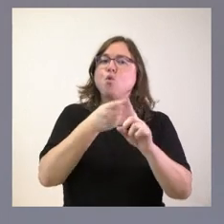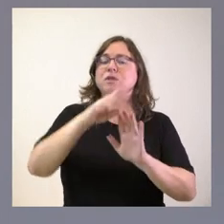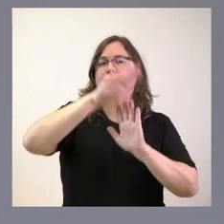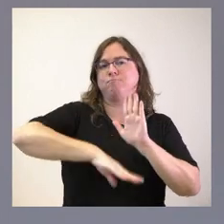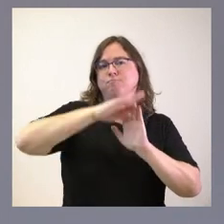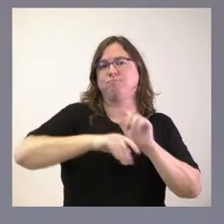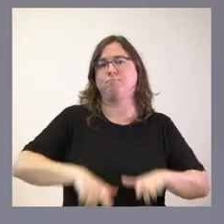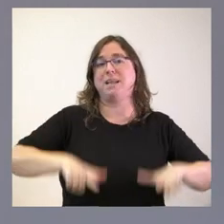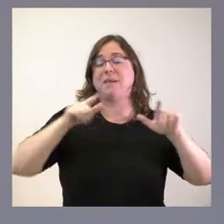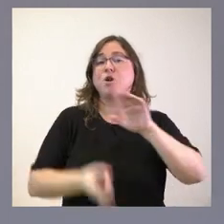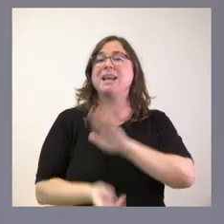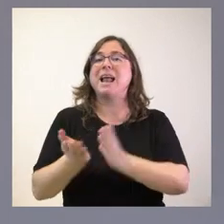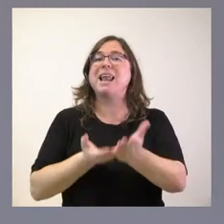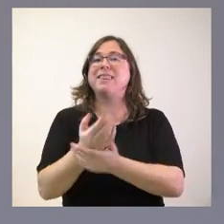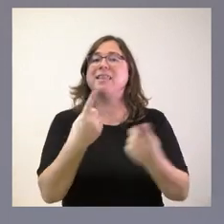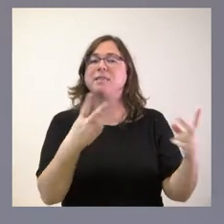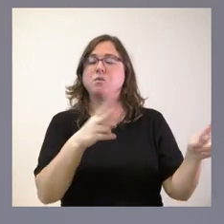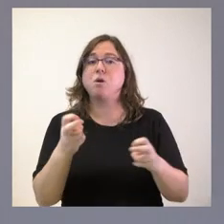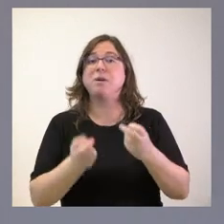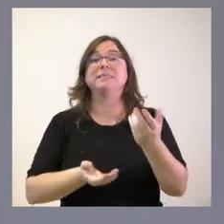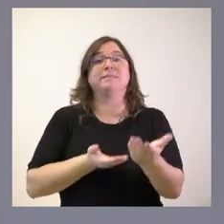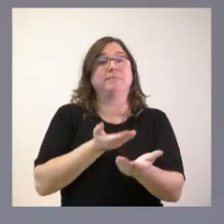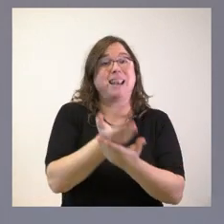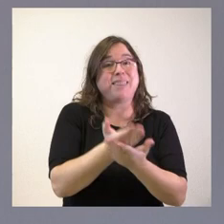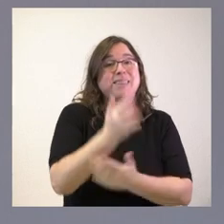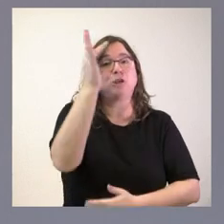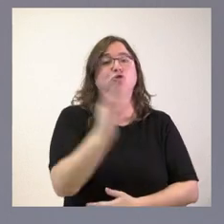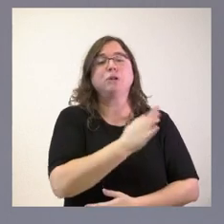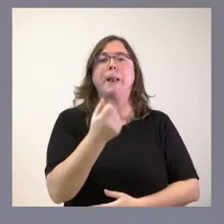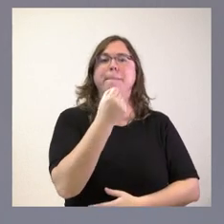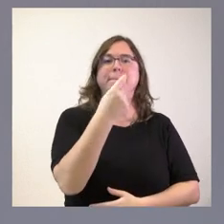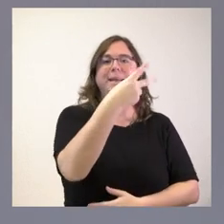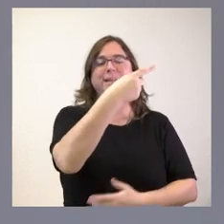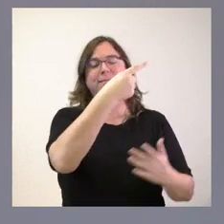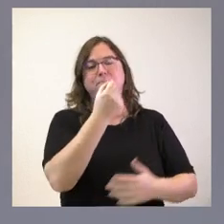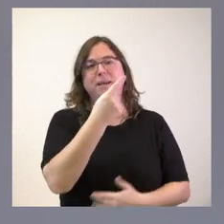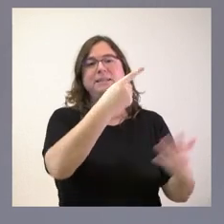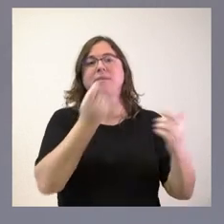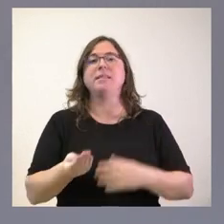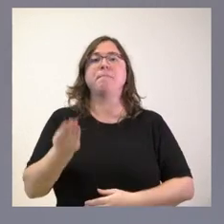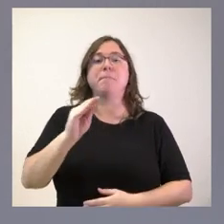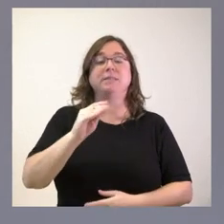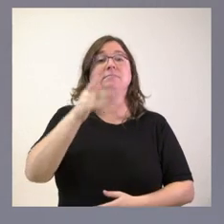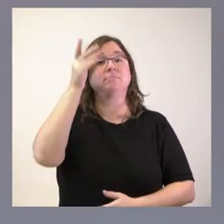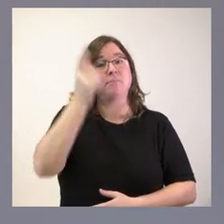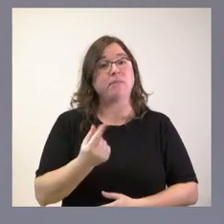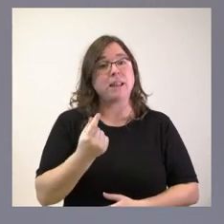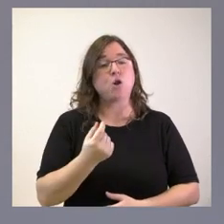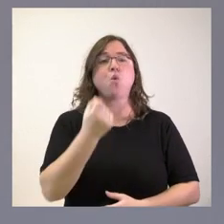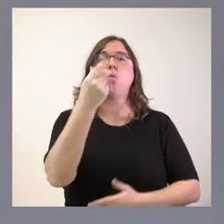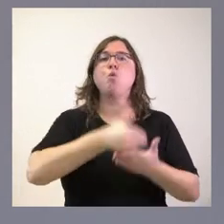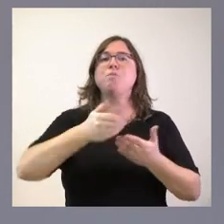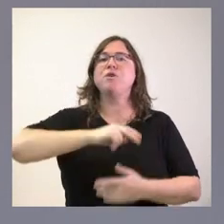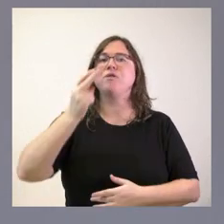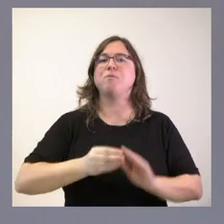nuevas licencias por un importe de 1.600 nuevas licencias. Y, finalmente, un millón de euros para desarrollar programas con las